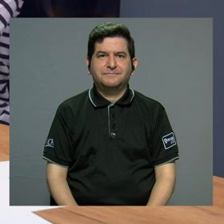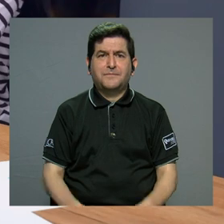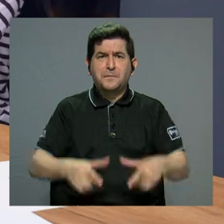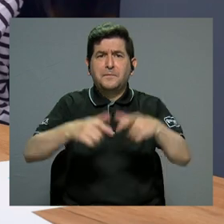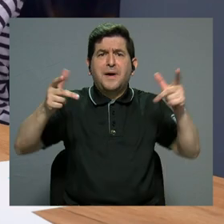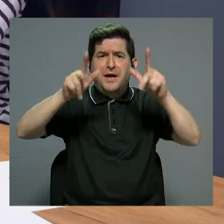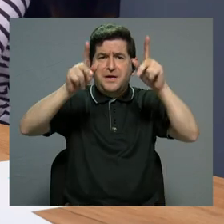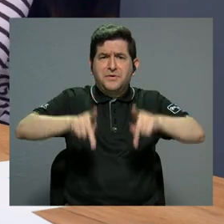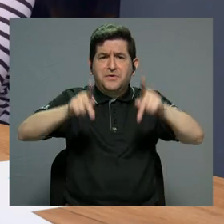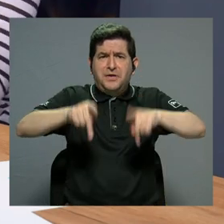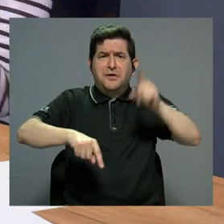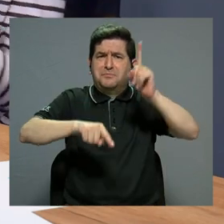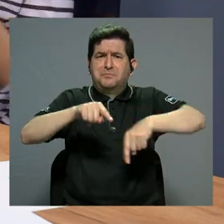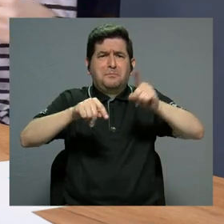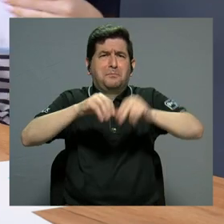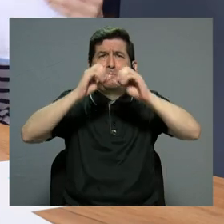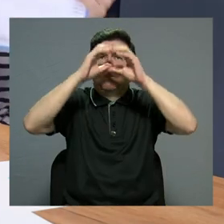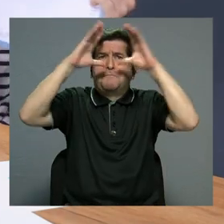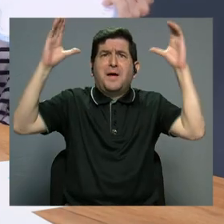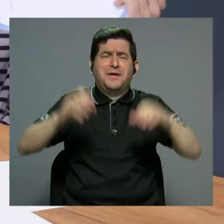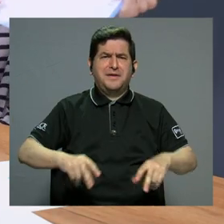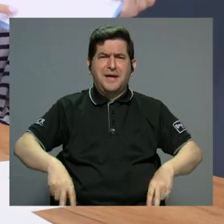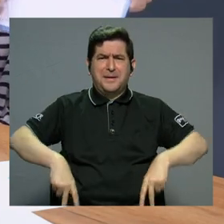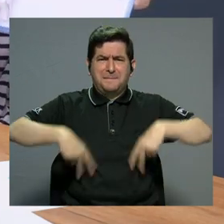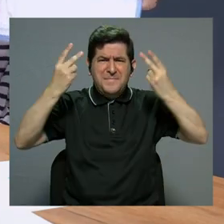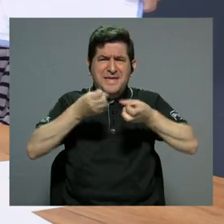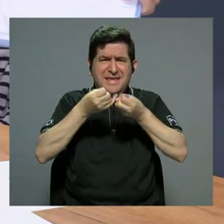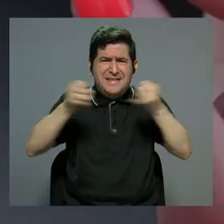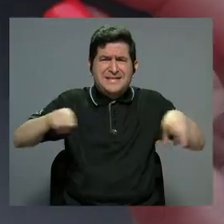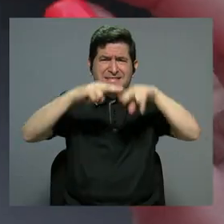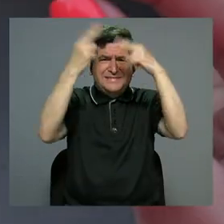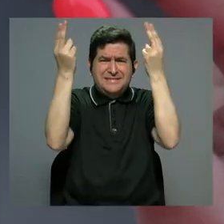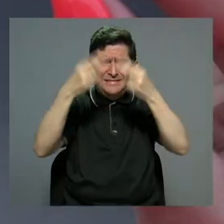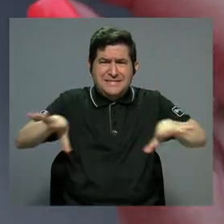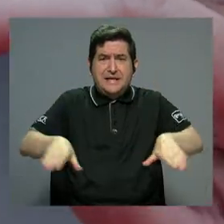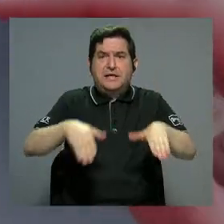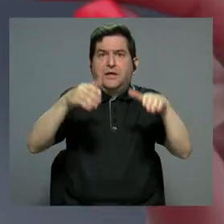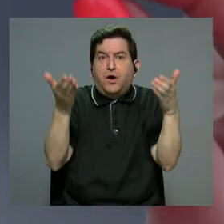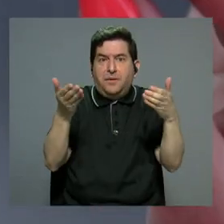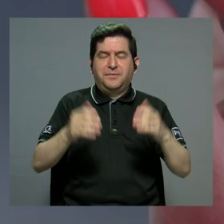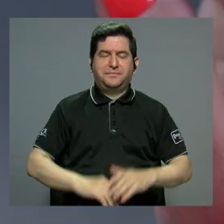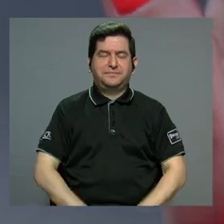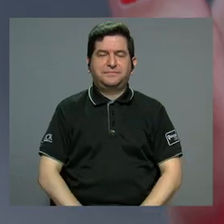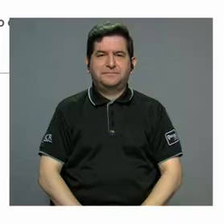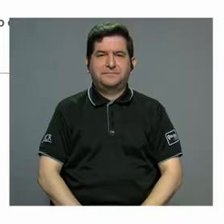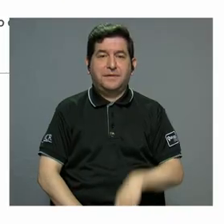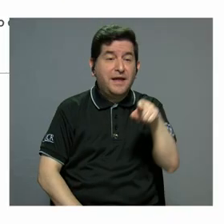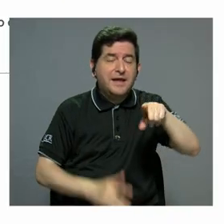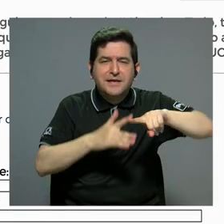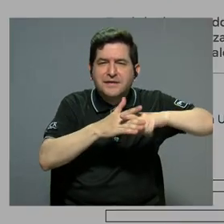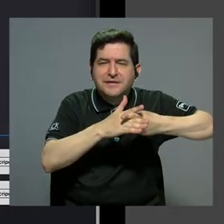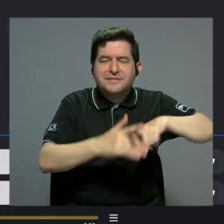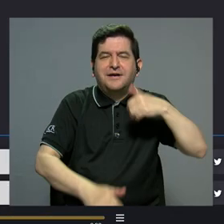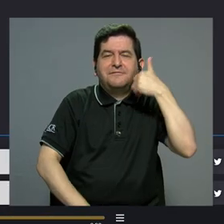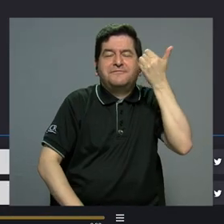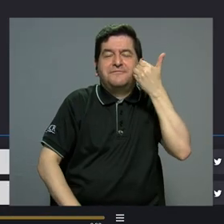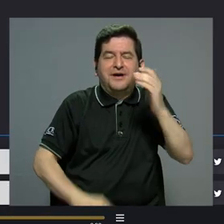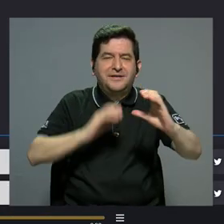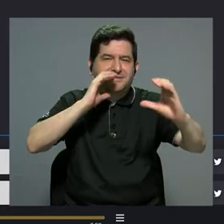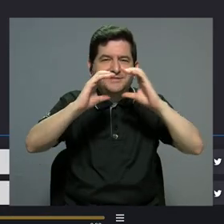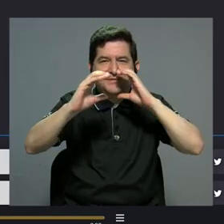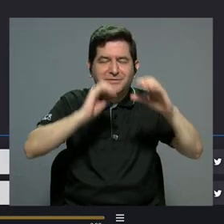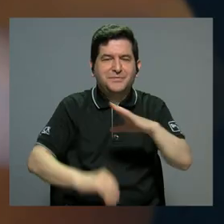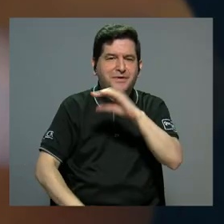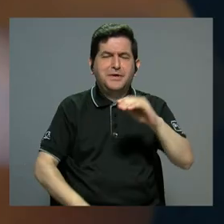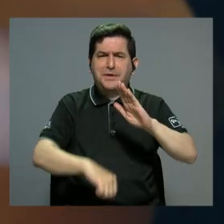La mayoría de las personas no podrían imaginar siquiera cómo serían sus vidas sin internet, esa herramienta que facilita la